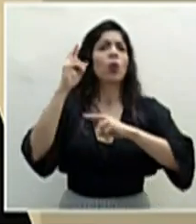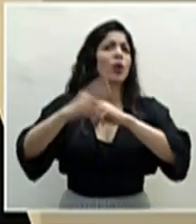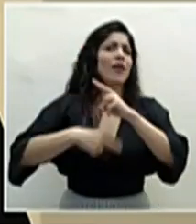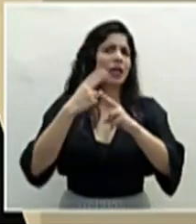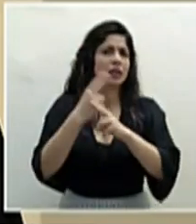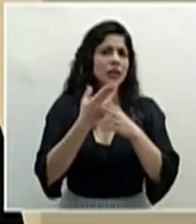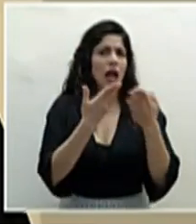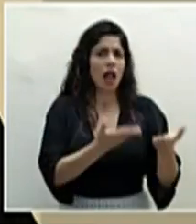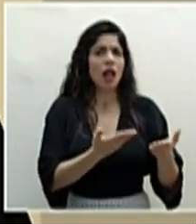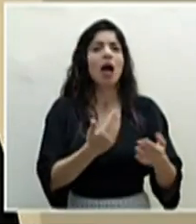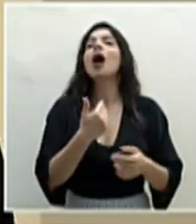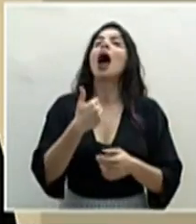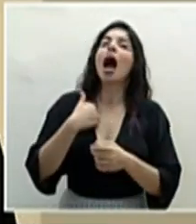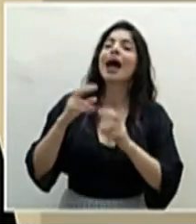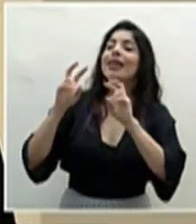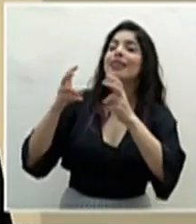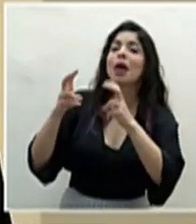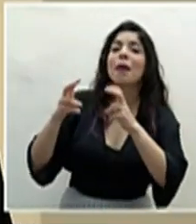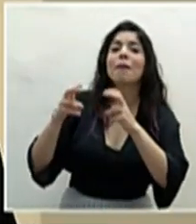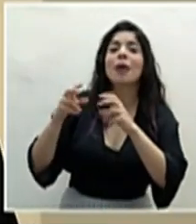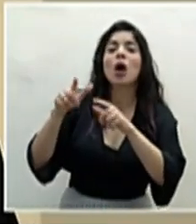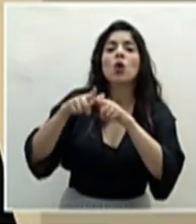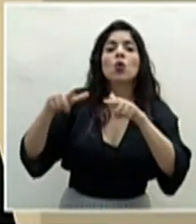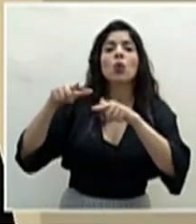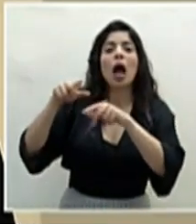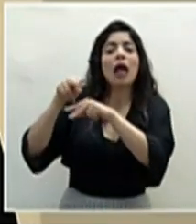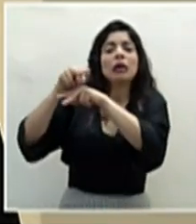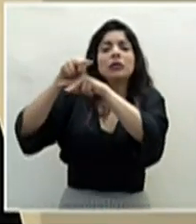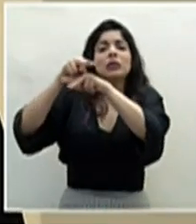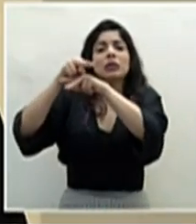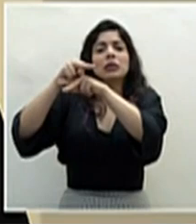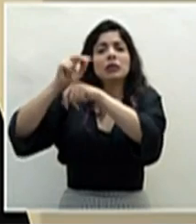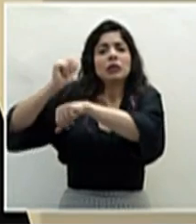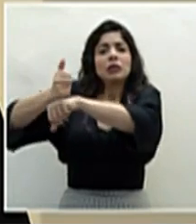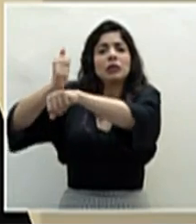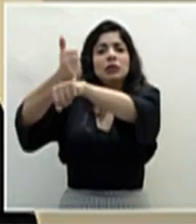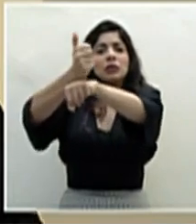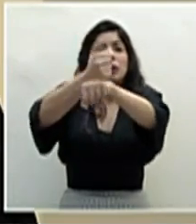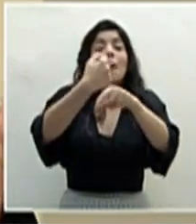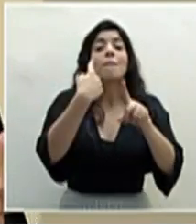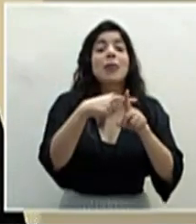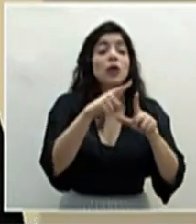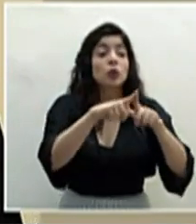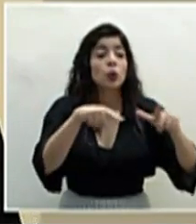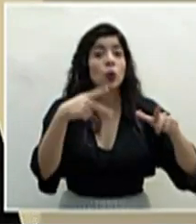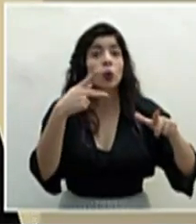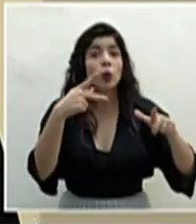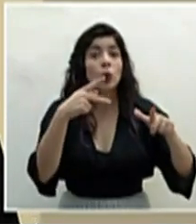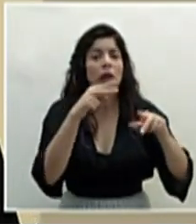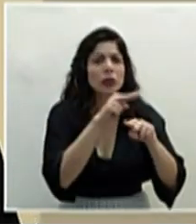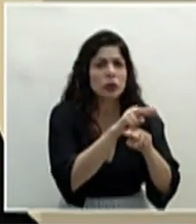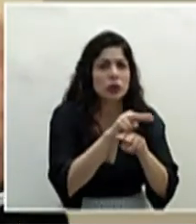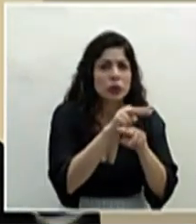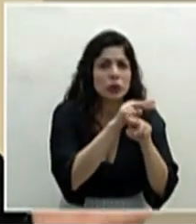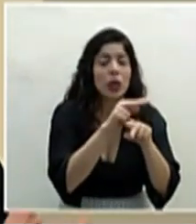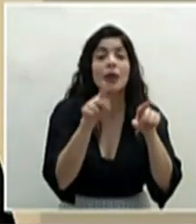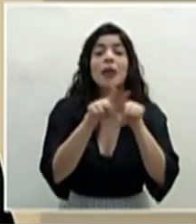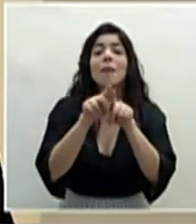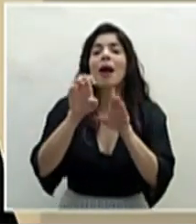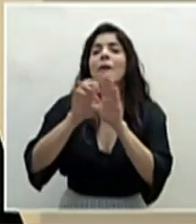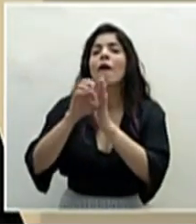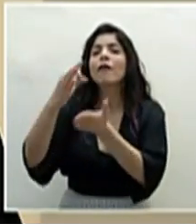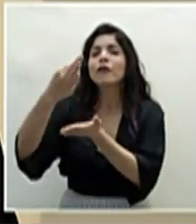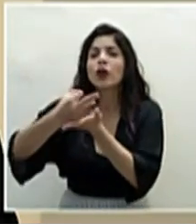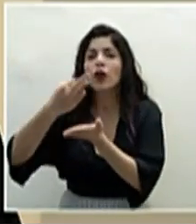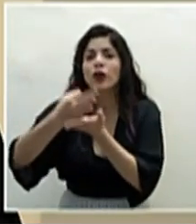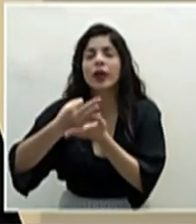Tenemos también el tema de los sitios sentinela y tenemos también las localidades de riesgo e incluso lugares como el tema de las fronteras,